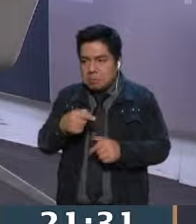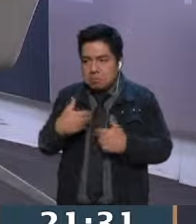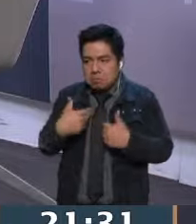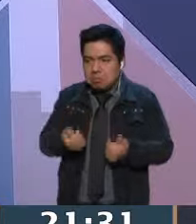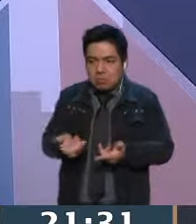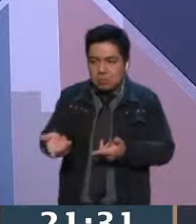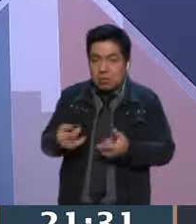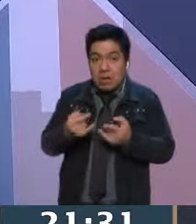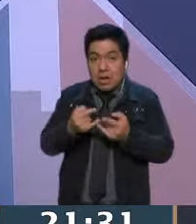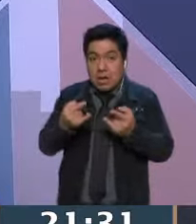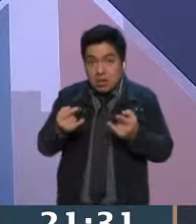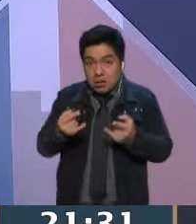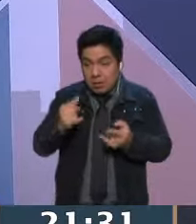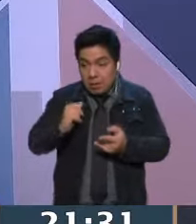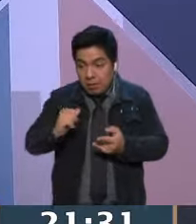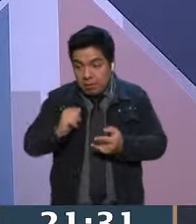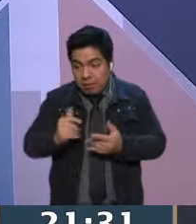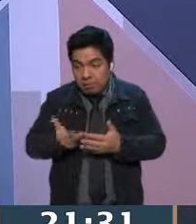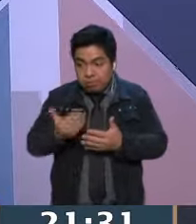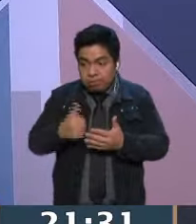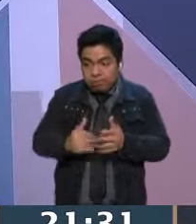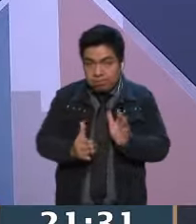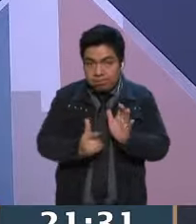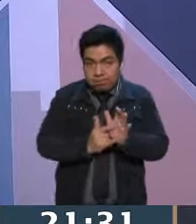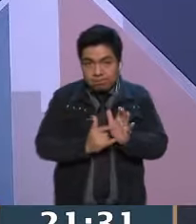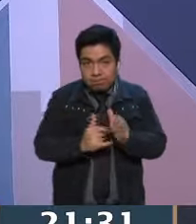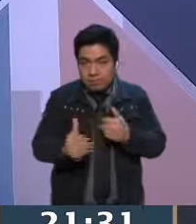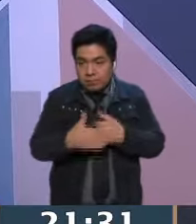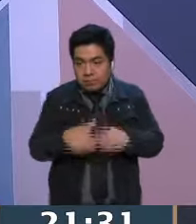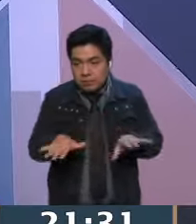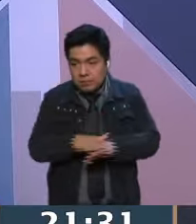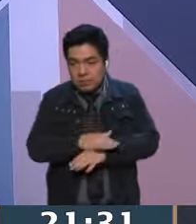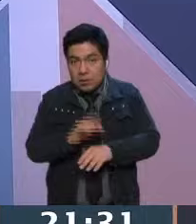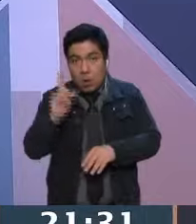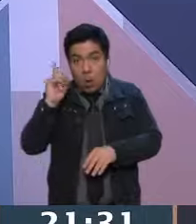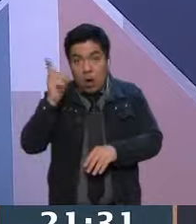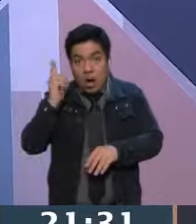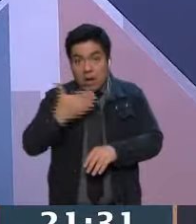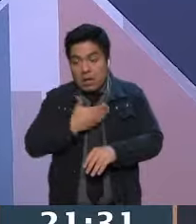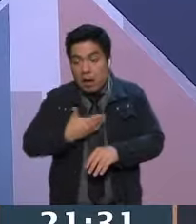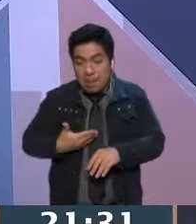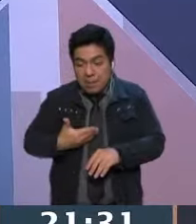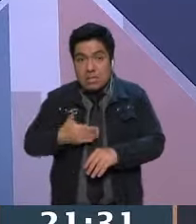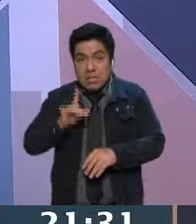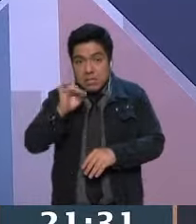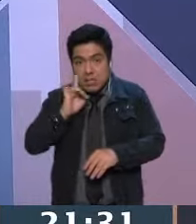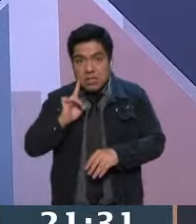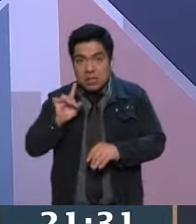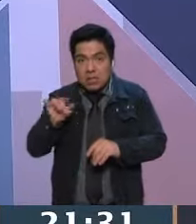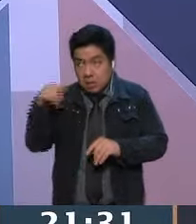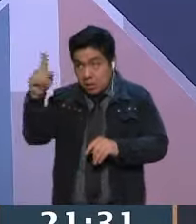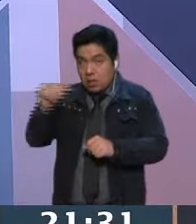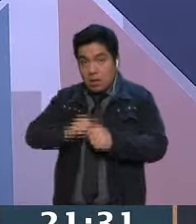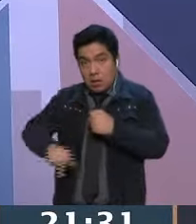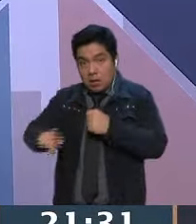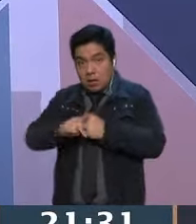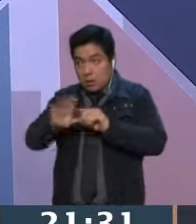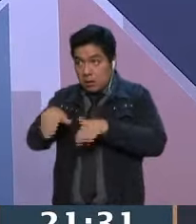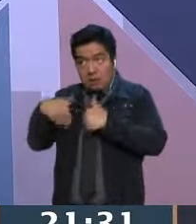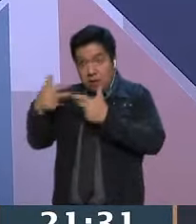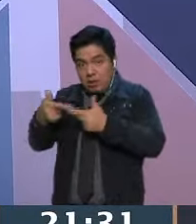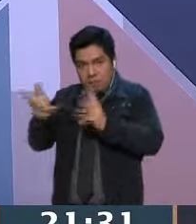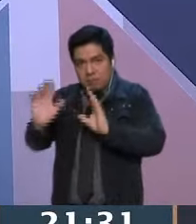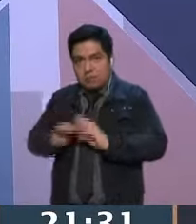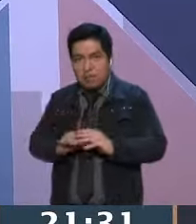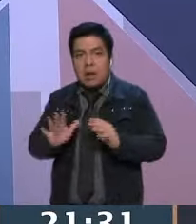tiempos históricos y los símbolos, y yo espero eso de la próxima presidenta de este país, y es el exterior está en función de, digamos,